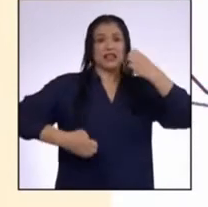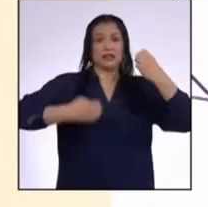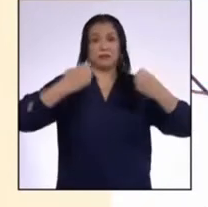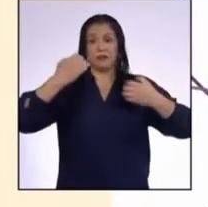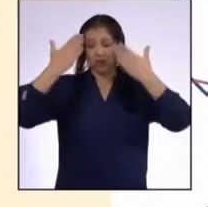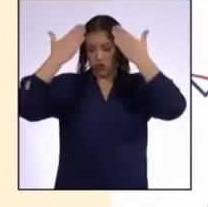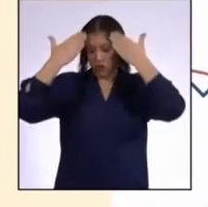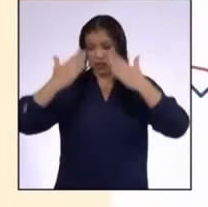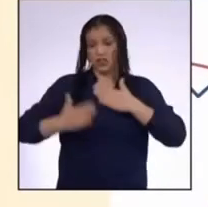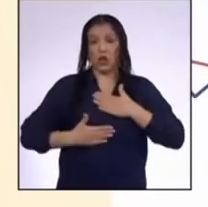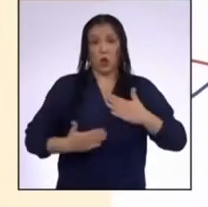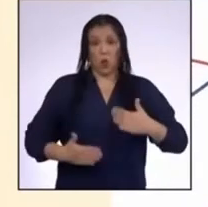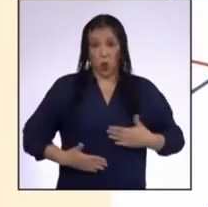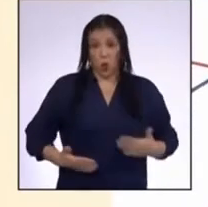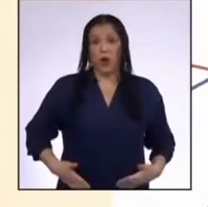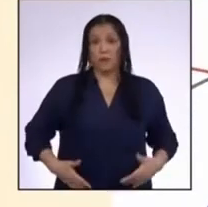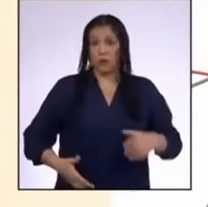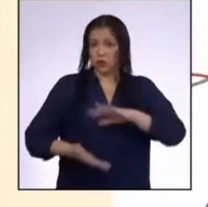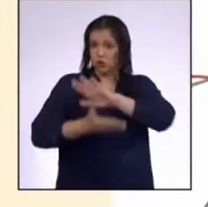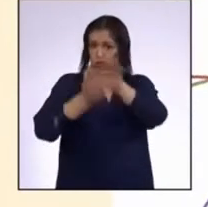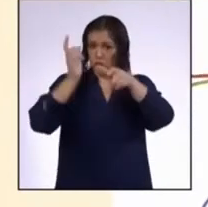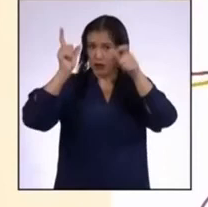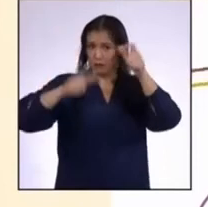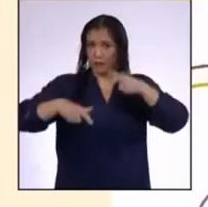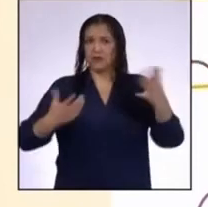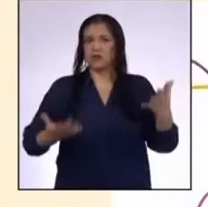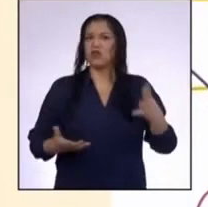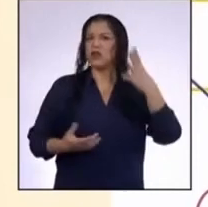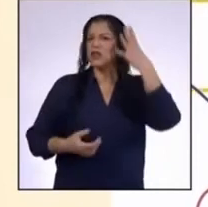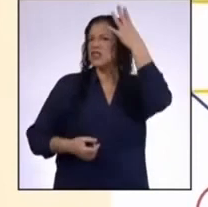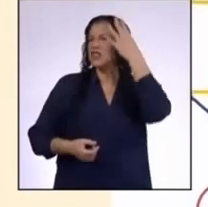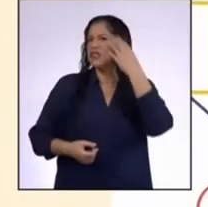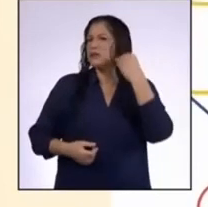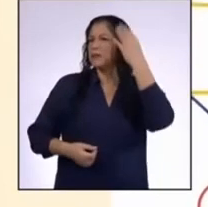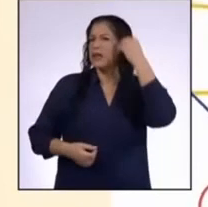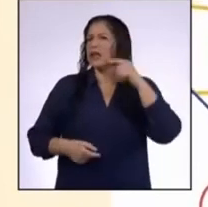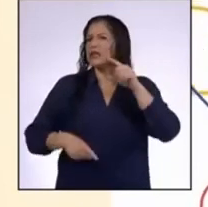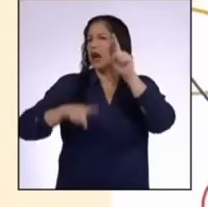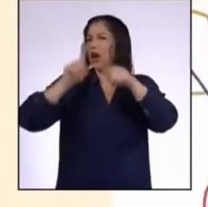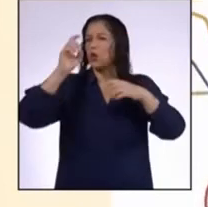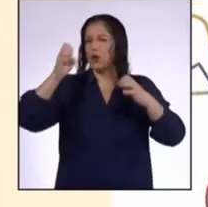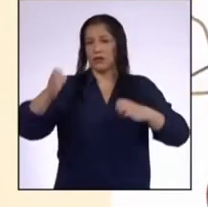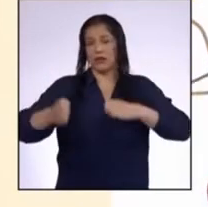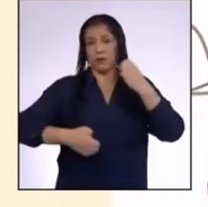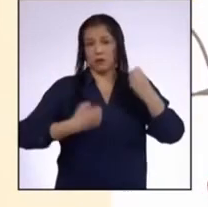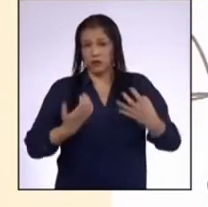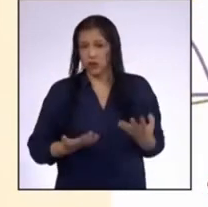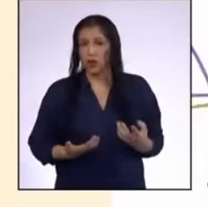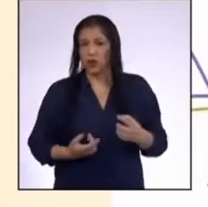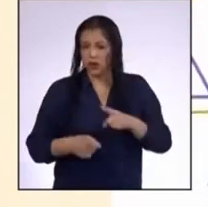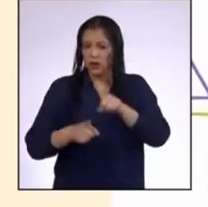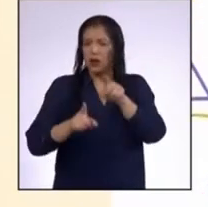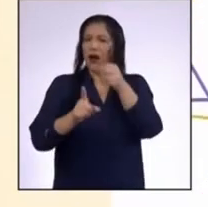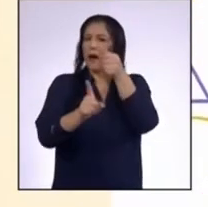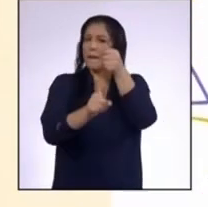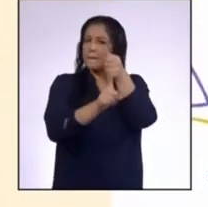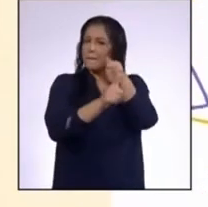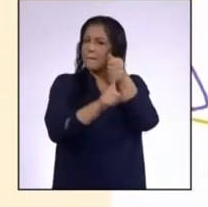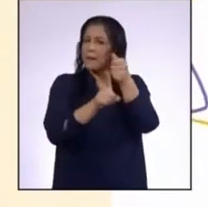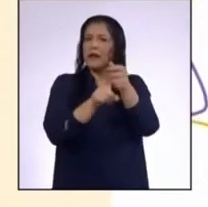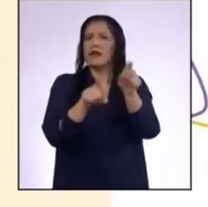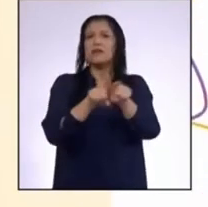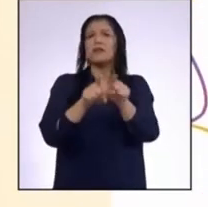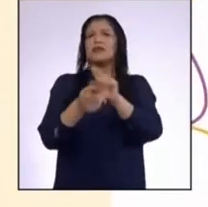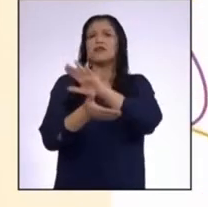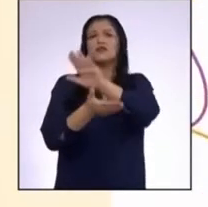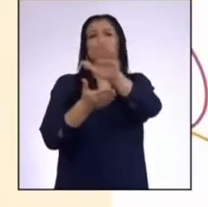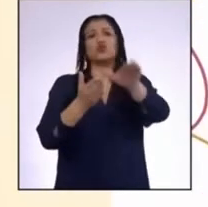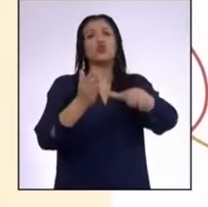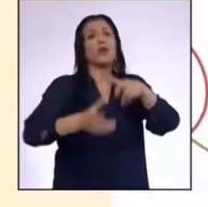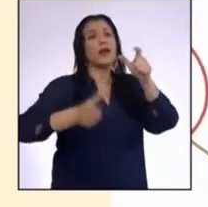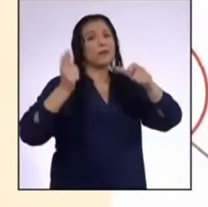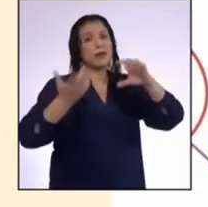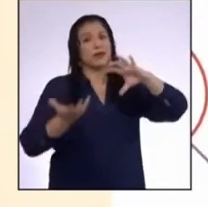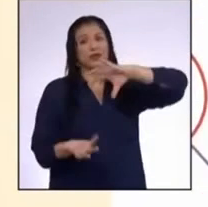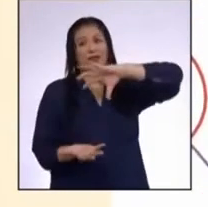corporales de las personas Que experimentan algunas emociones Son las mismas en todo el mundo